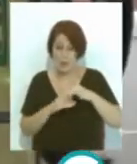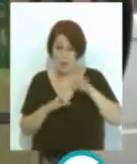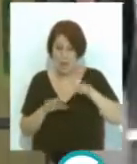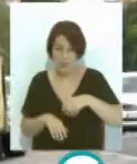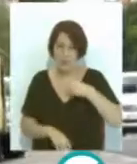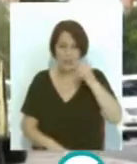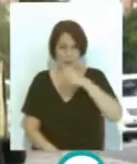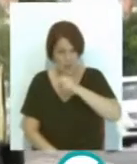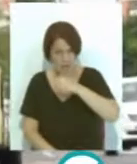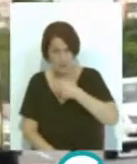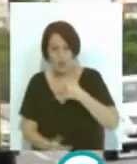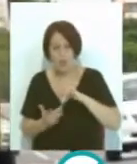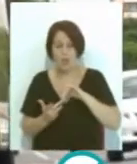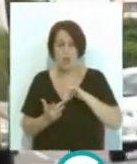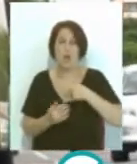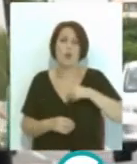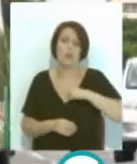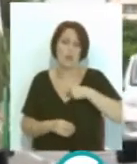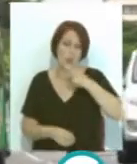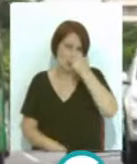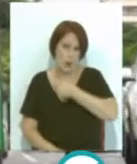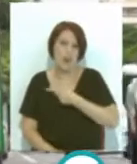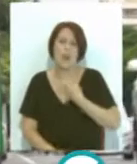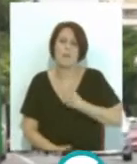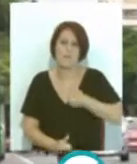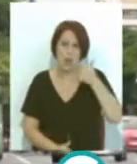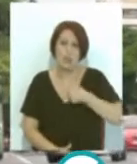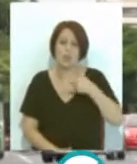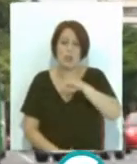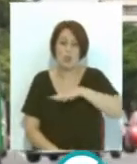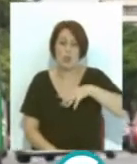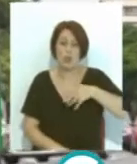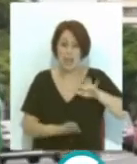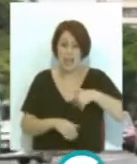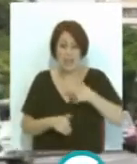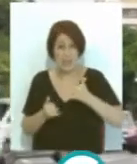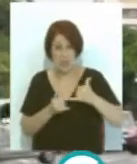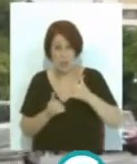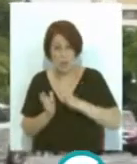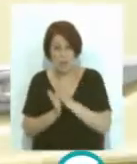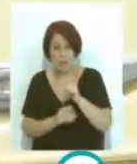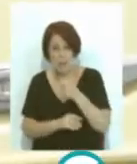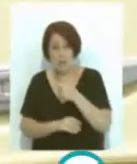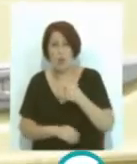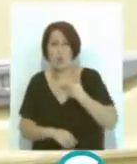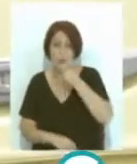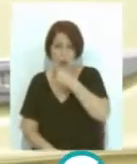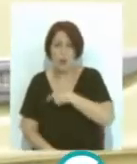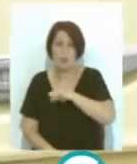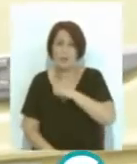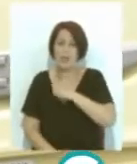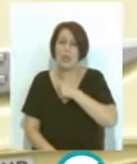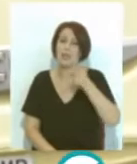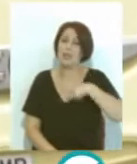Cádiz de San Fernando las que conectan con el hospital de Puerto Real tanto en el corredor Cádiz-Río-San Pedro-Puerto Real Hospital como en la línea